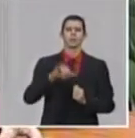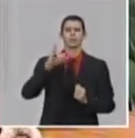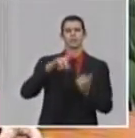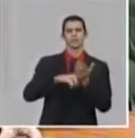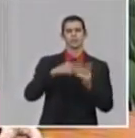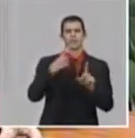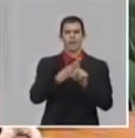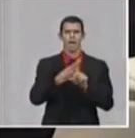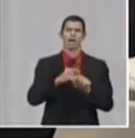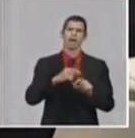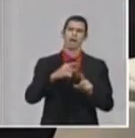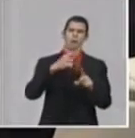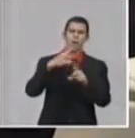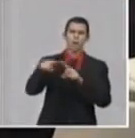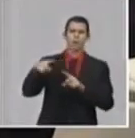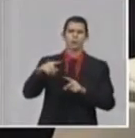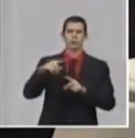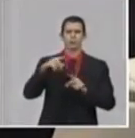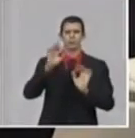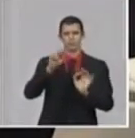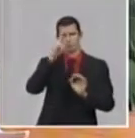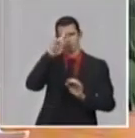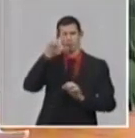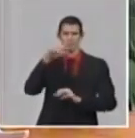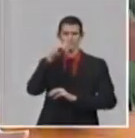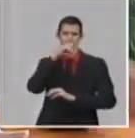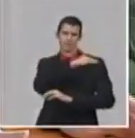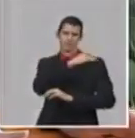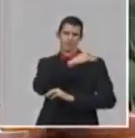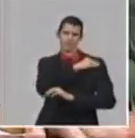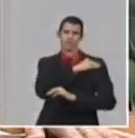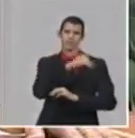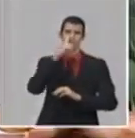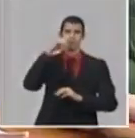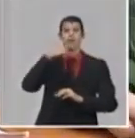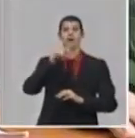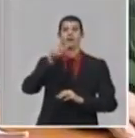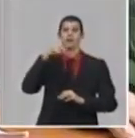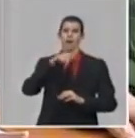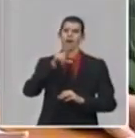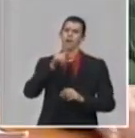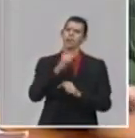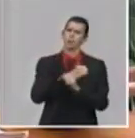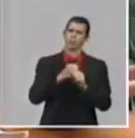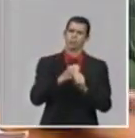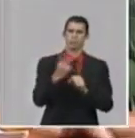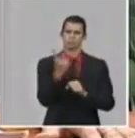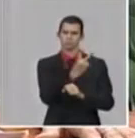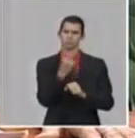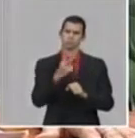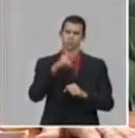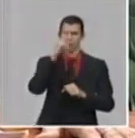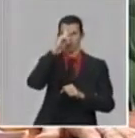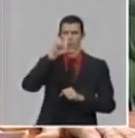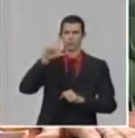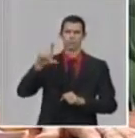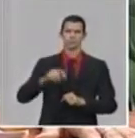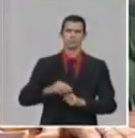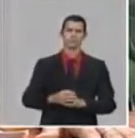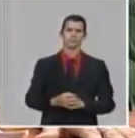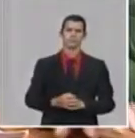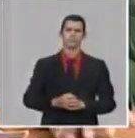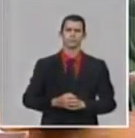del Naval en el IPK se está utilizando? Sí, sí, se está utilizando, se ha utilizado en tres pacientes en el IPK. En el Naval se ha